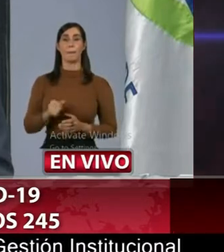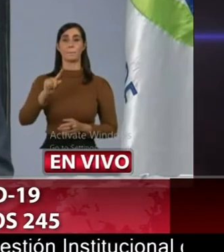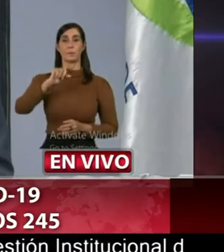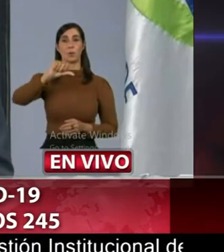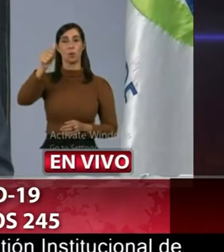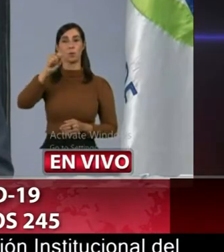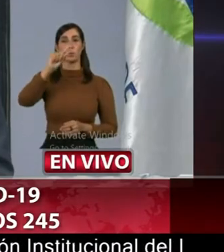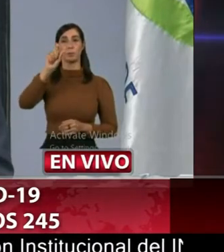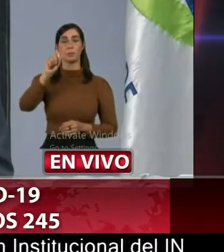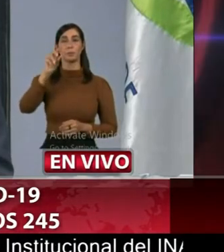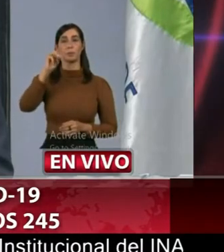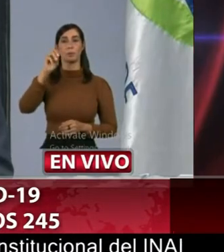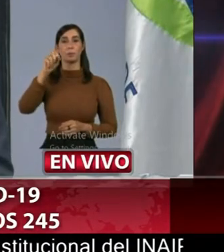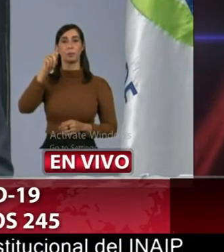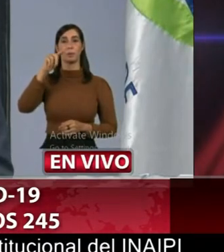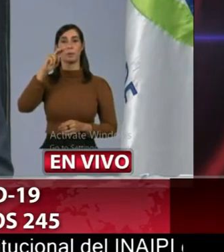espinal